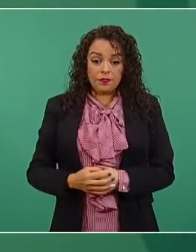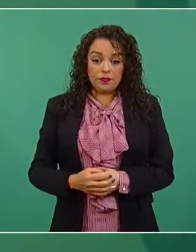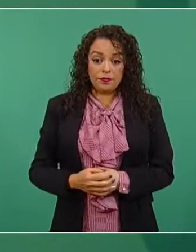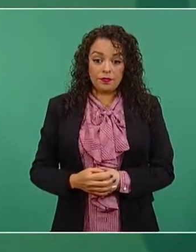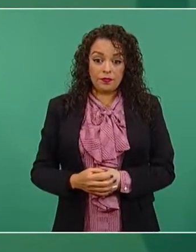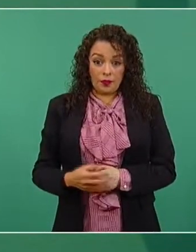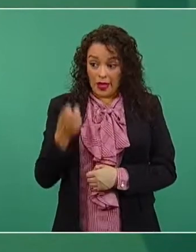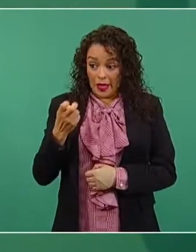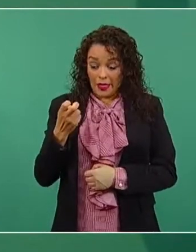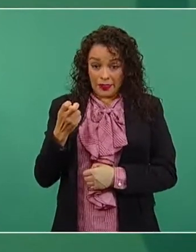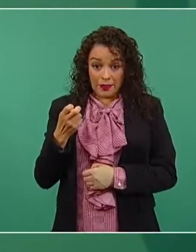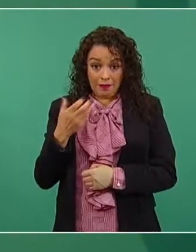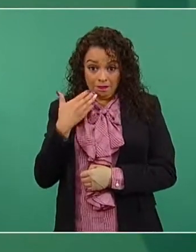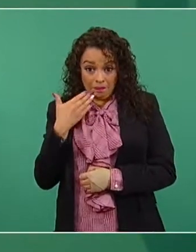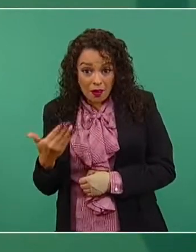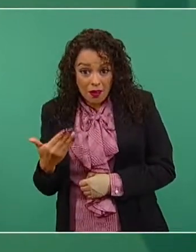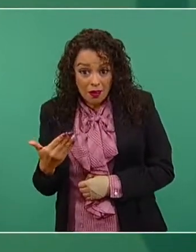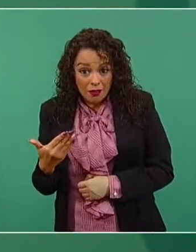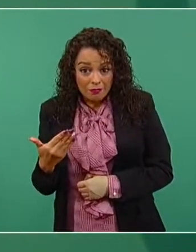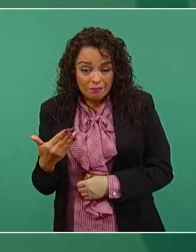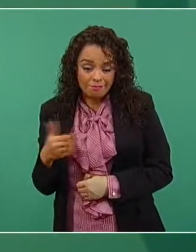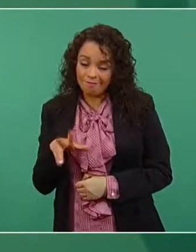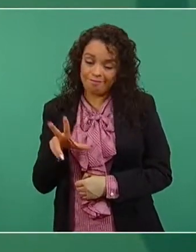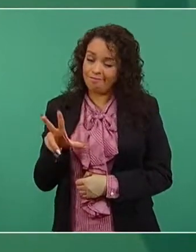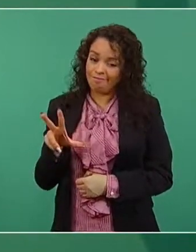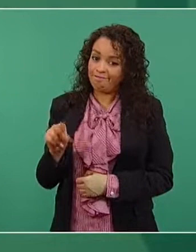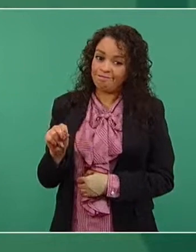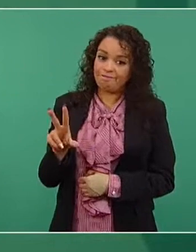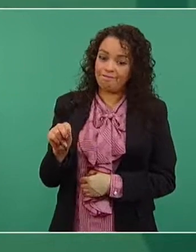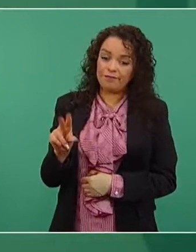correcto, porque